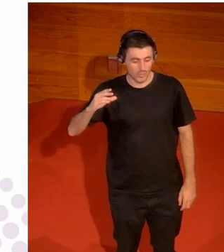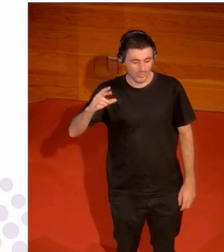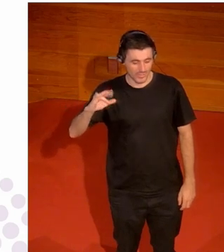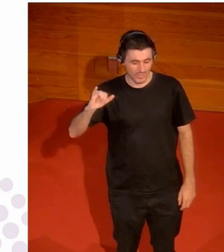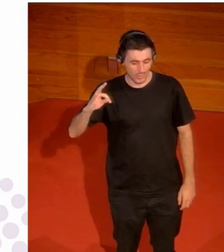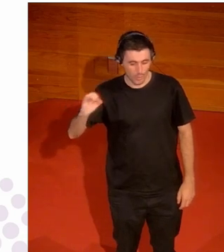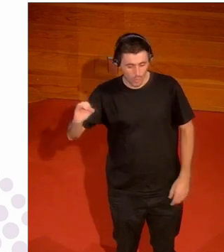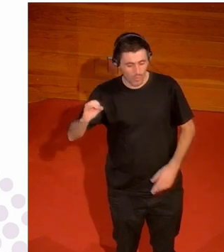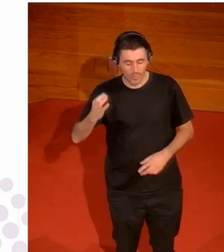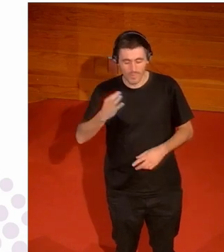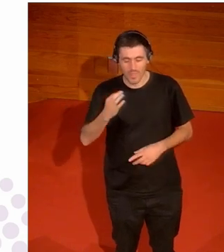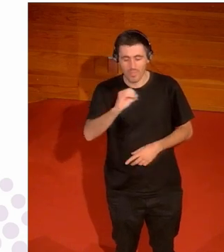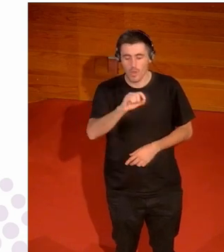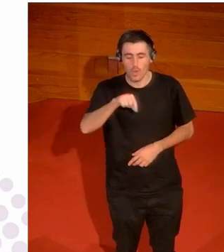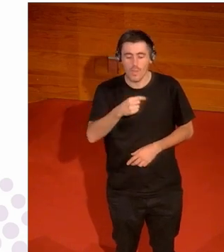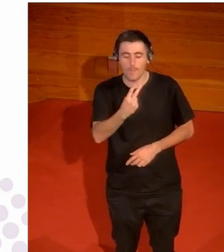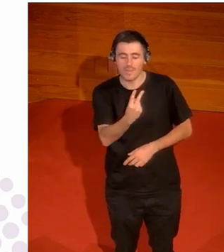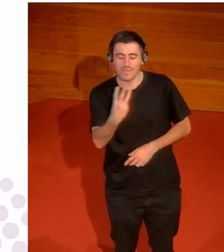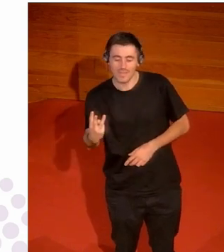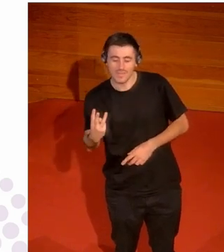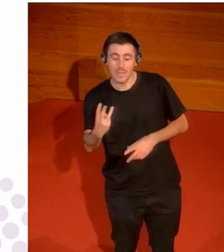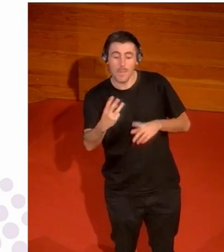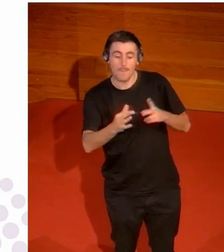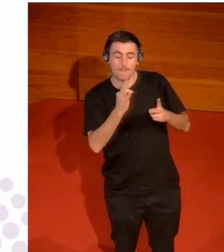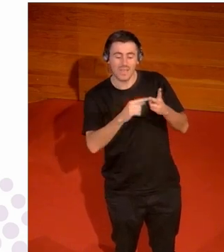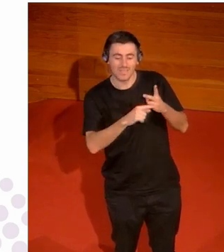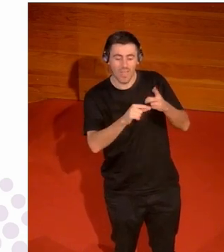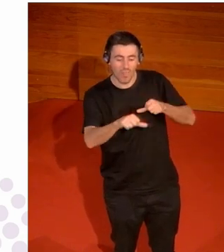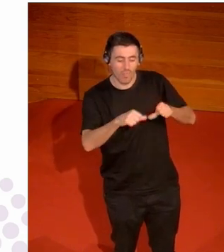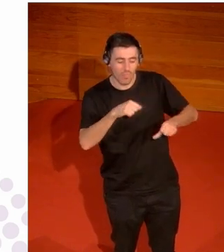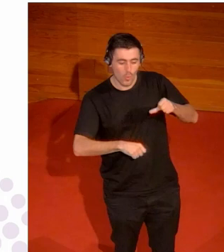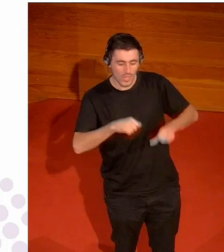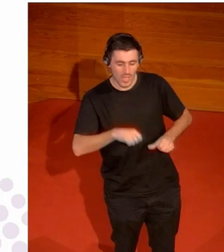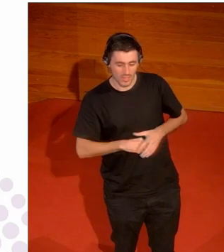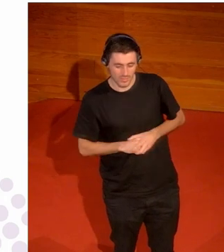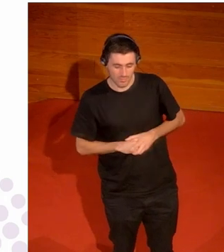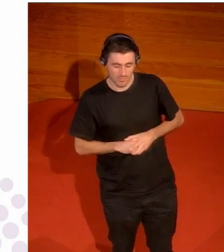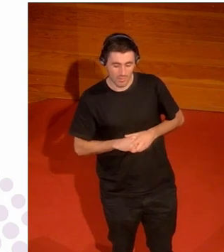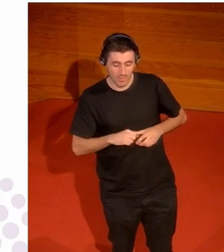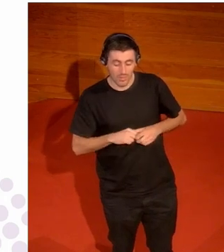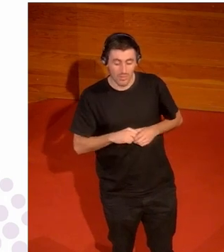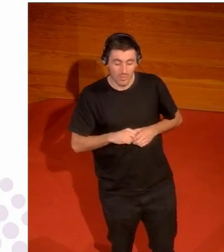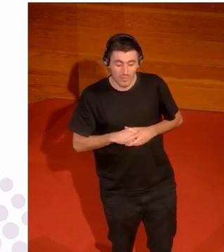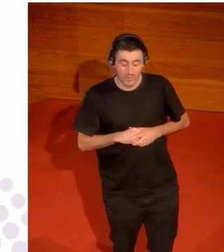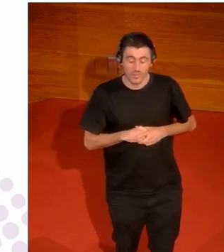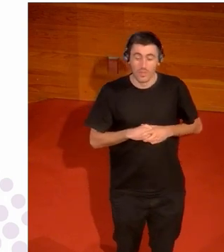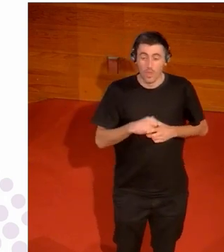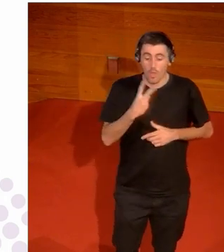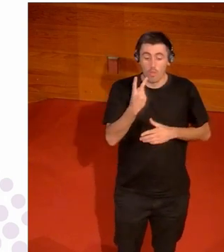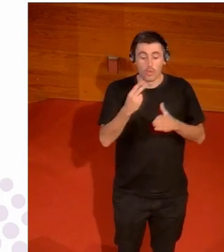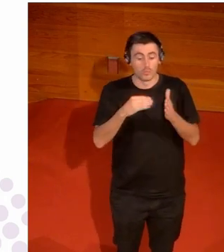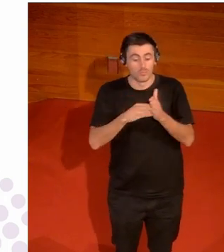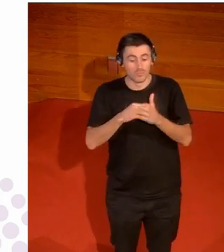de la competición y cirugía incluso cirugía en 2015 regula y